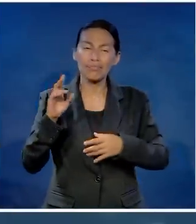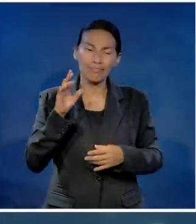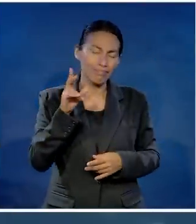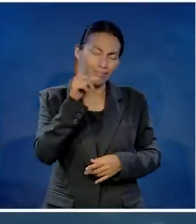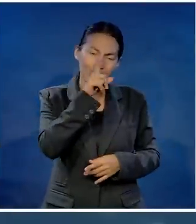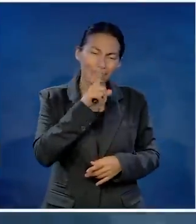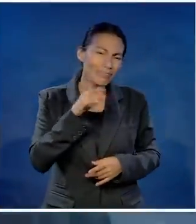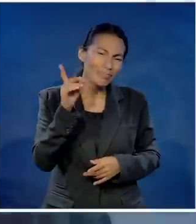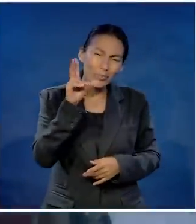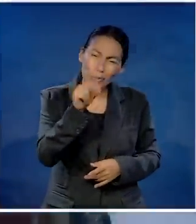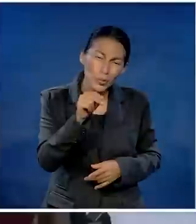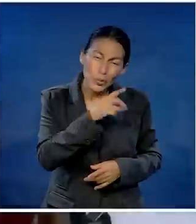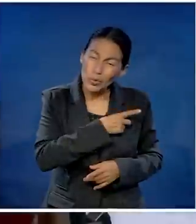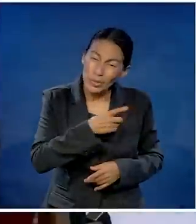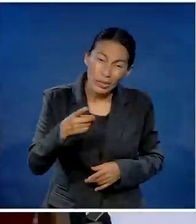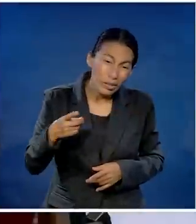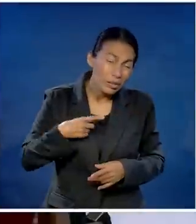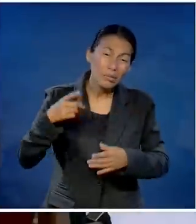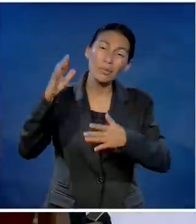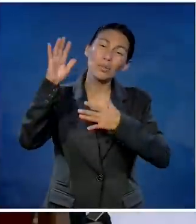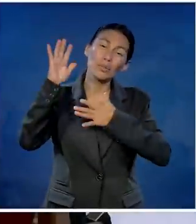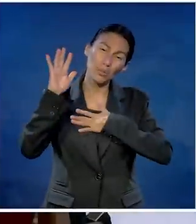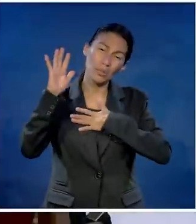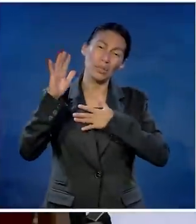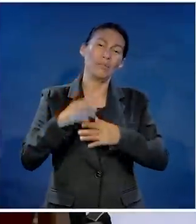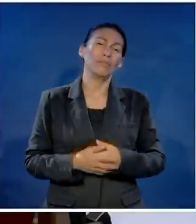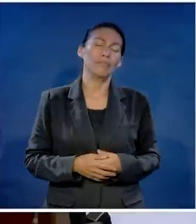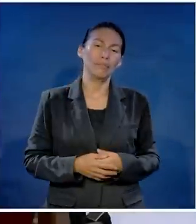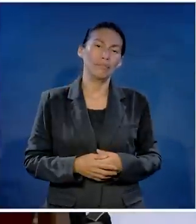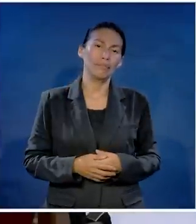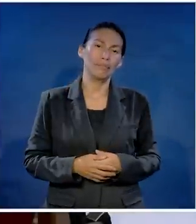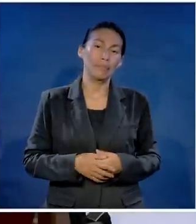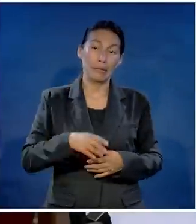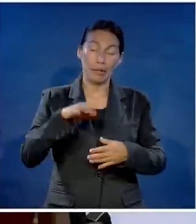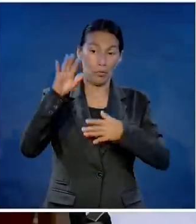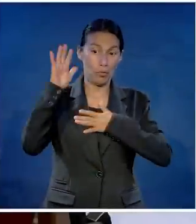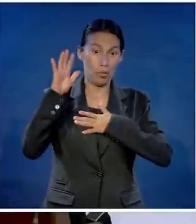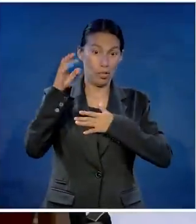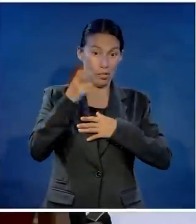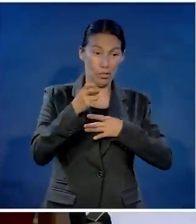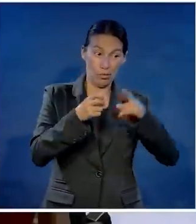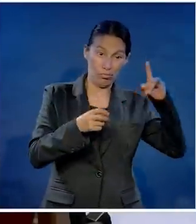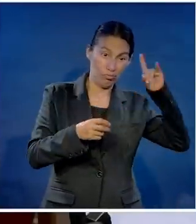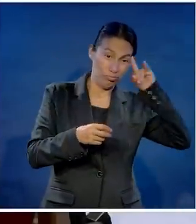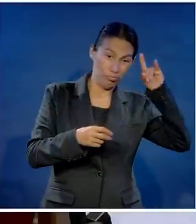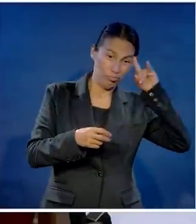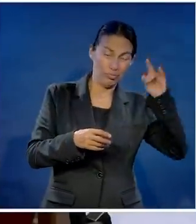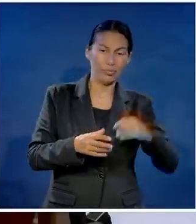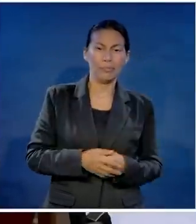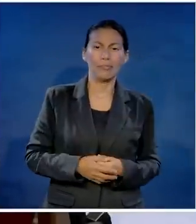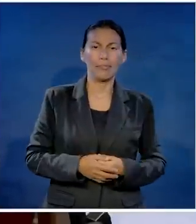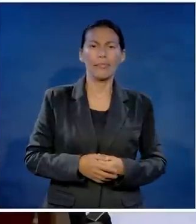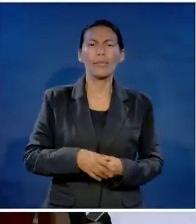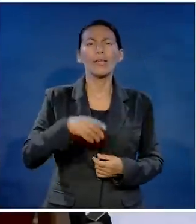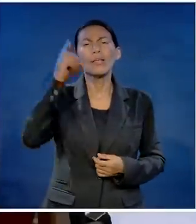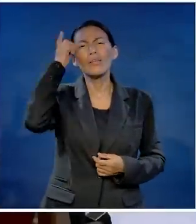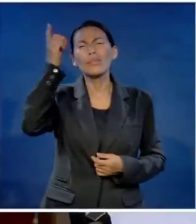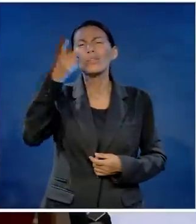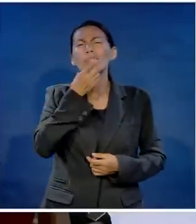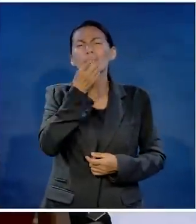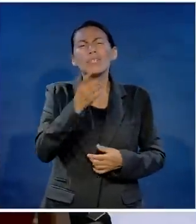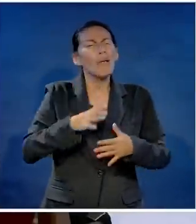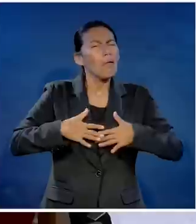Dios desea que tengamos relaciones confiables porque Jesucristo es